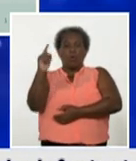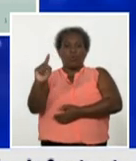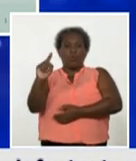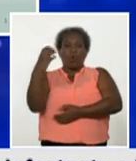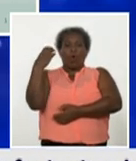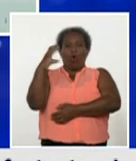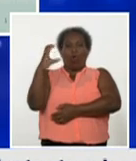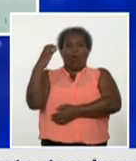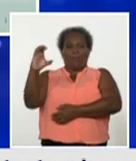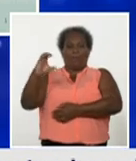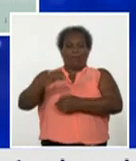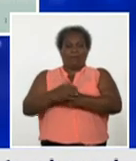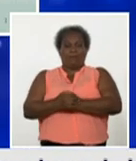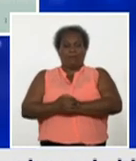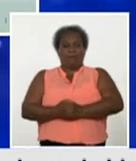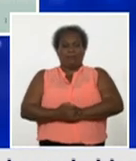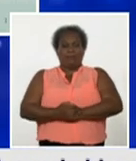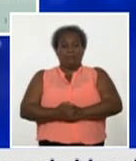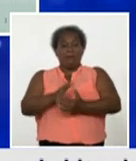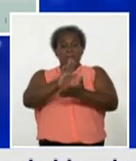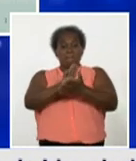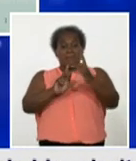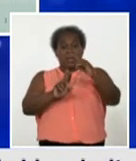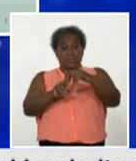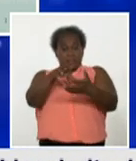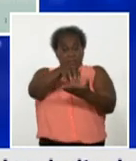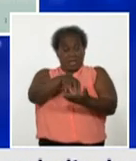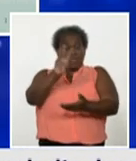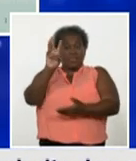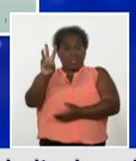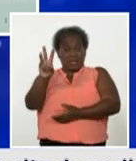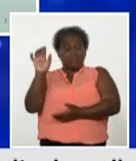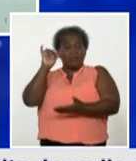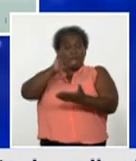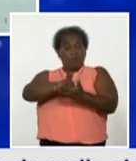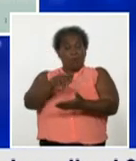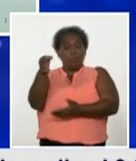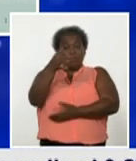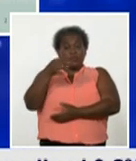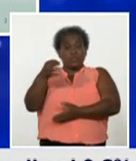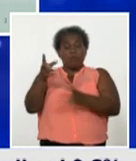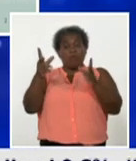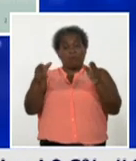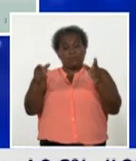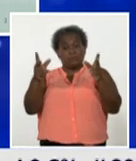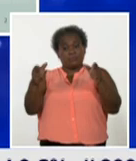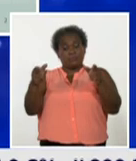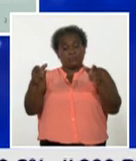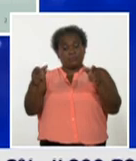en Matanza los tres casos importados del municipio de Cárdenas los tres relacionados